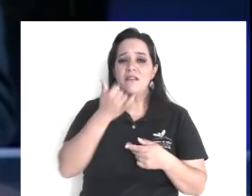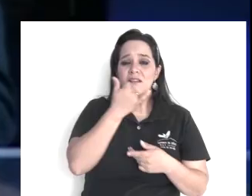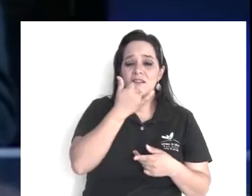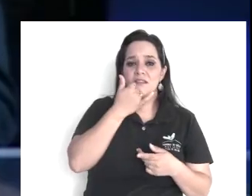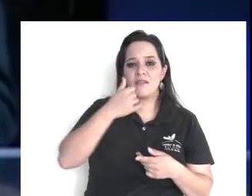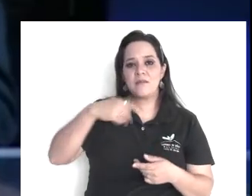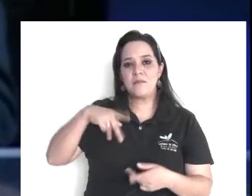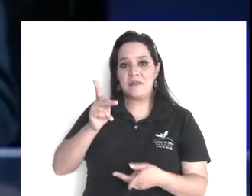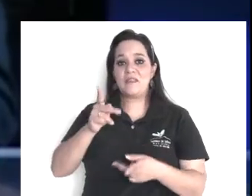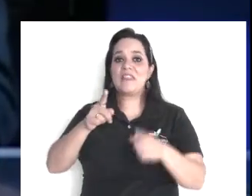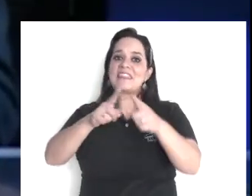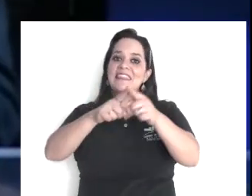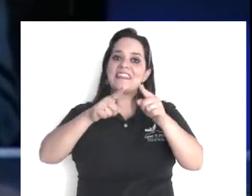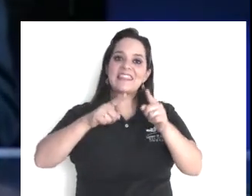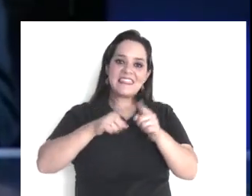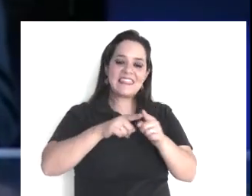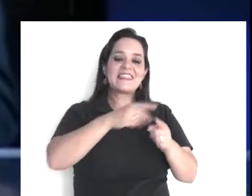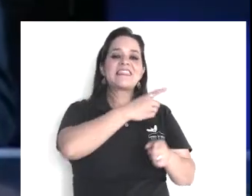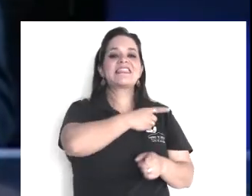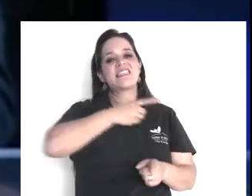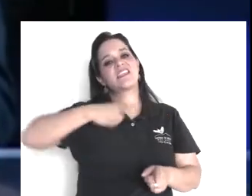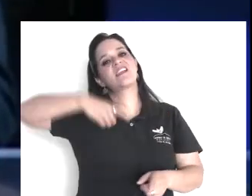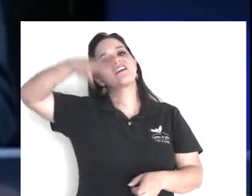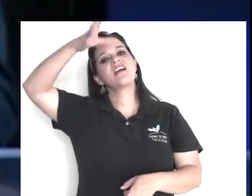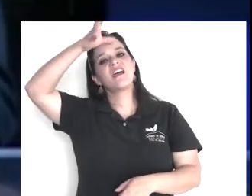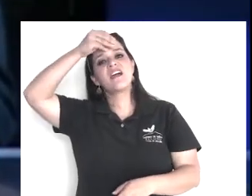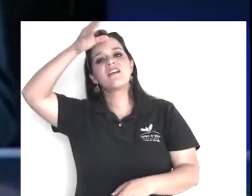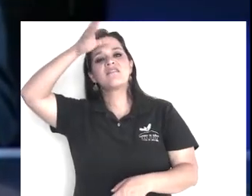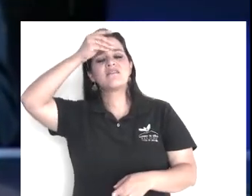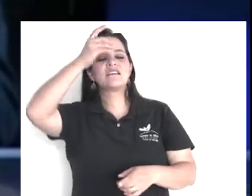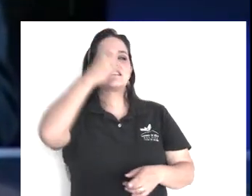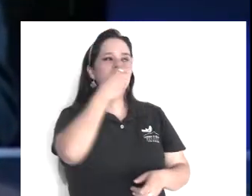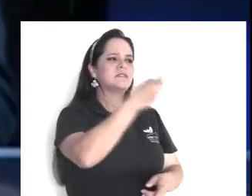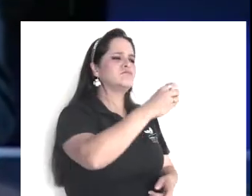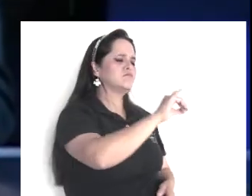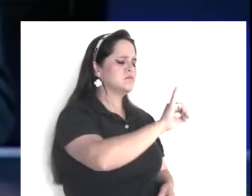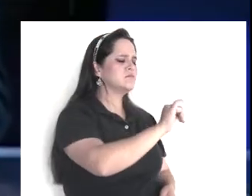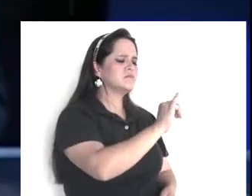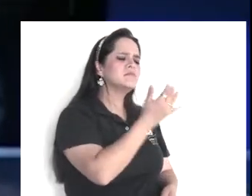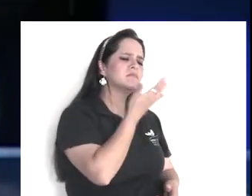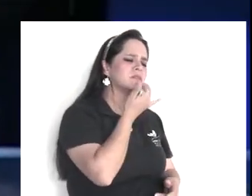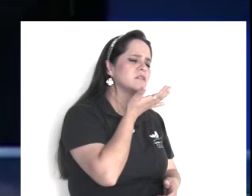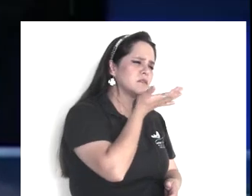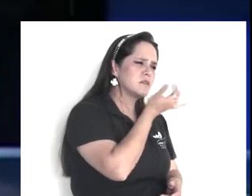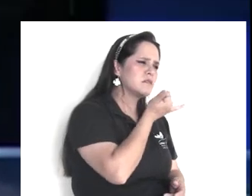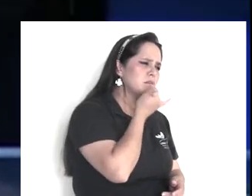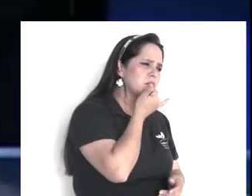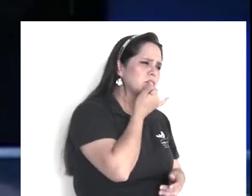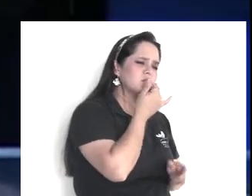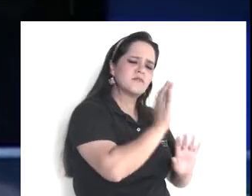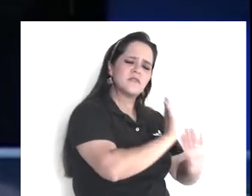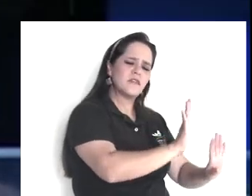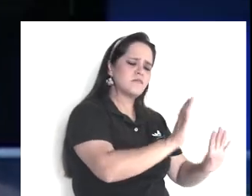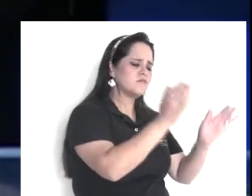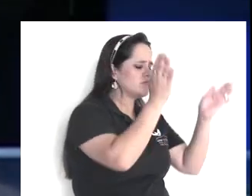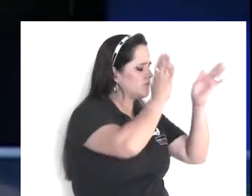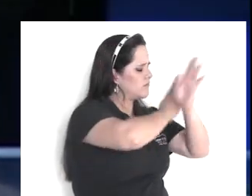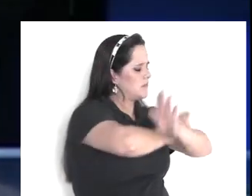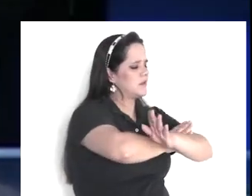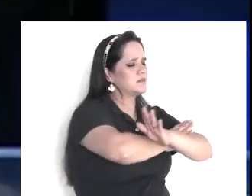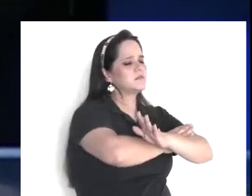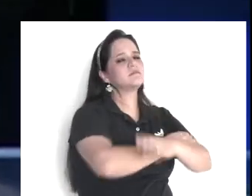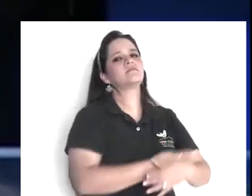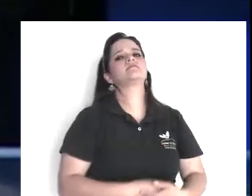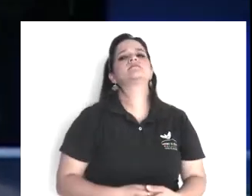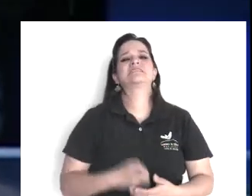de los, hasta donde me alcanza a mí, es de los asuntos, más complejos, de, de, de tratar,